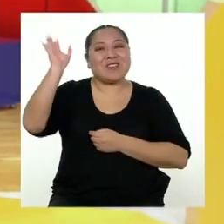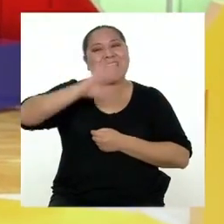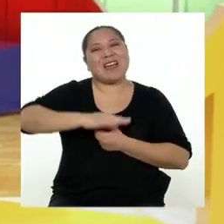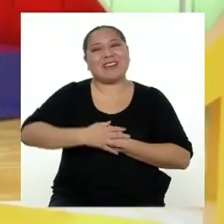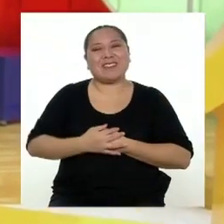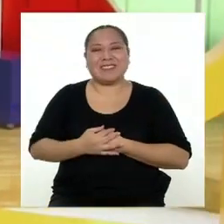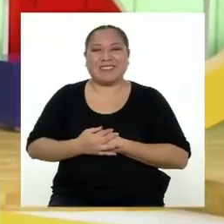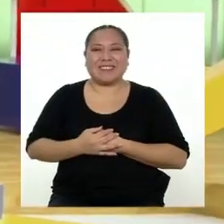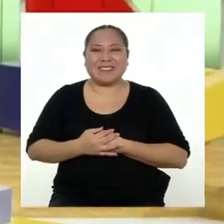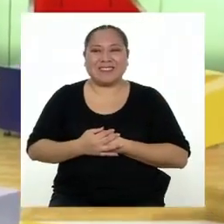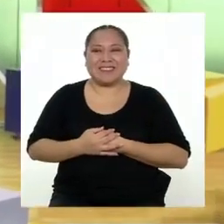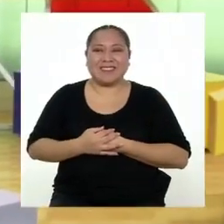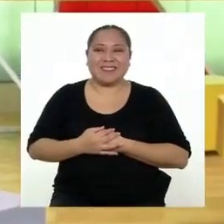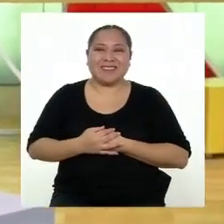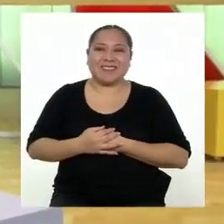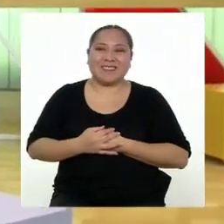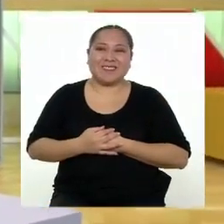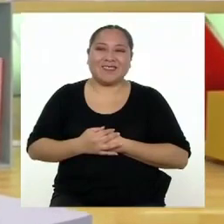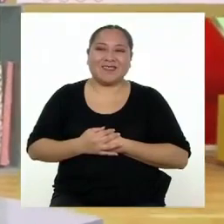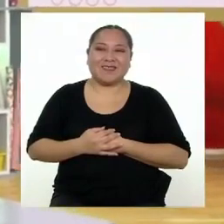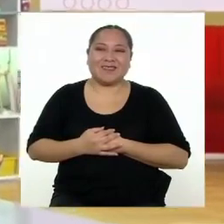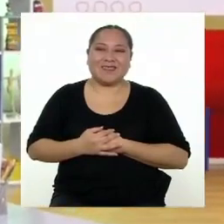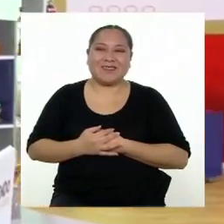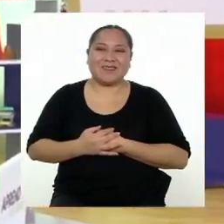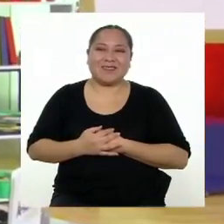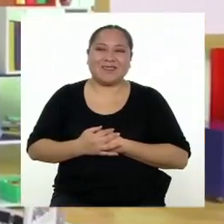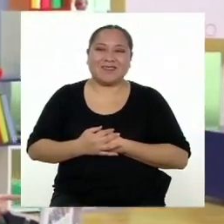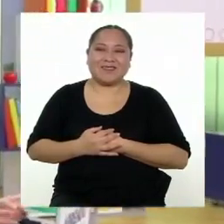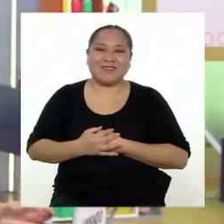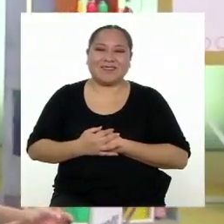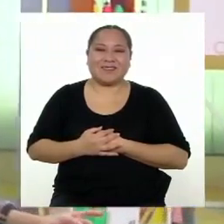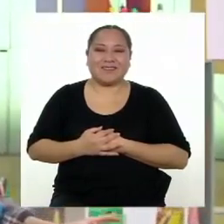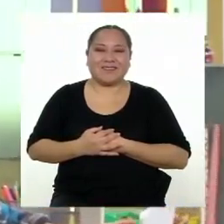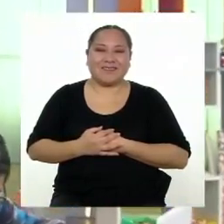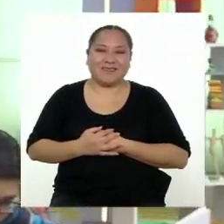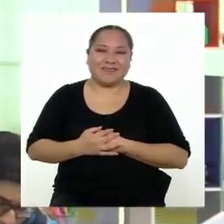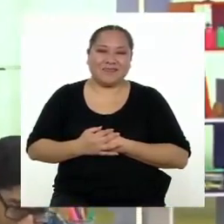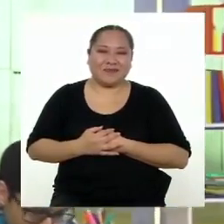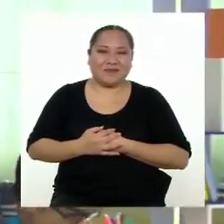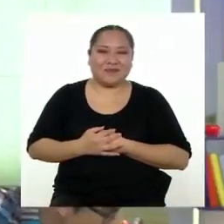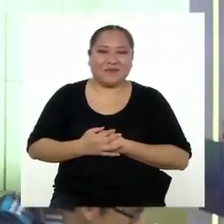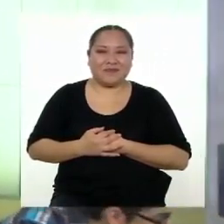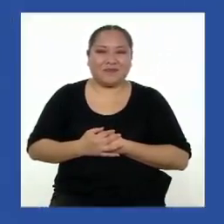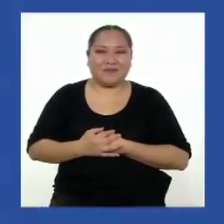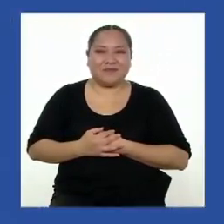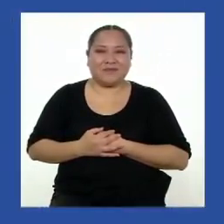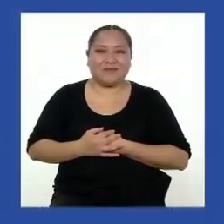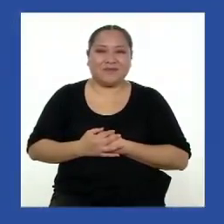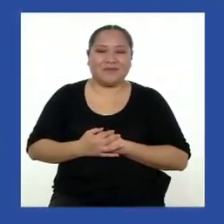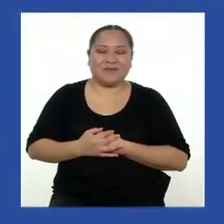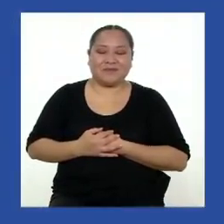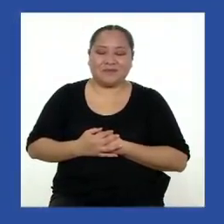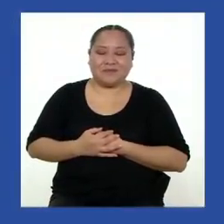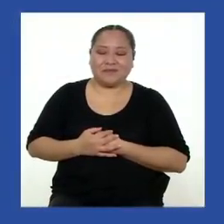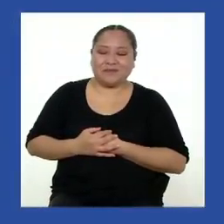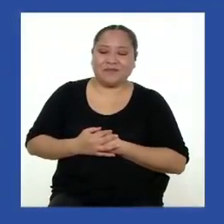chau! Mira, mira, mira. Tres minutos. ¡Gol! ¡Gol! ¡Tocino! ¡El fútbol total del Bayern! ¡Qué bonito!